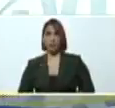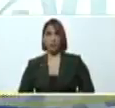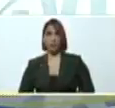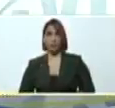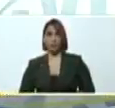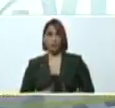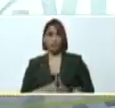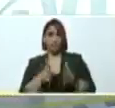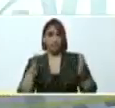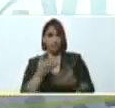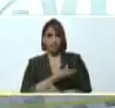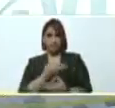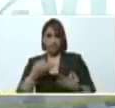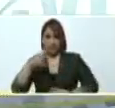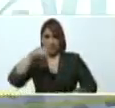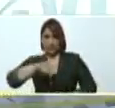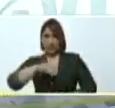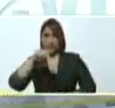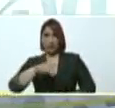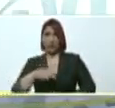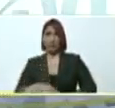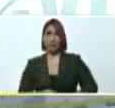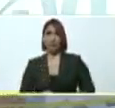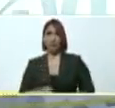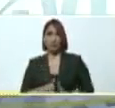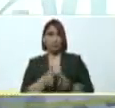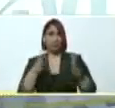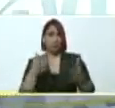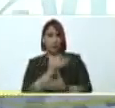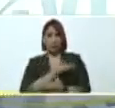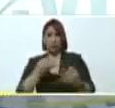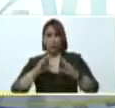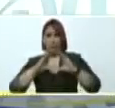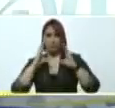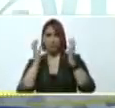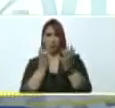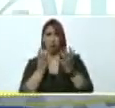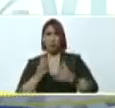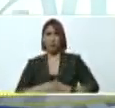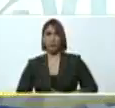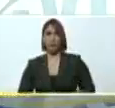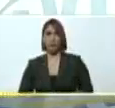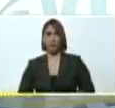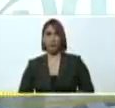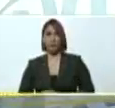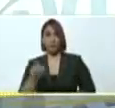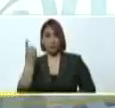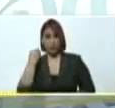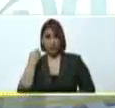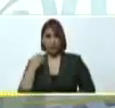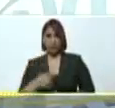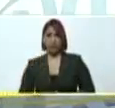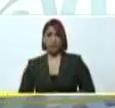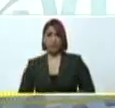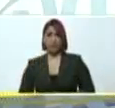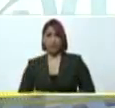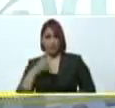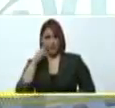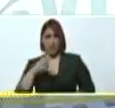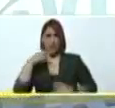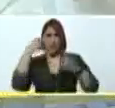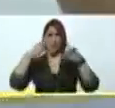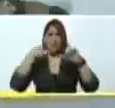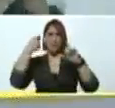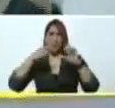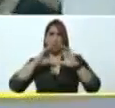grandes éxitos aquí, grandes éxitos mundiales, ayer se estrenó a nivel